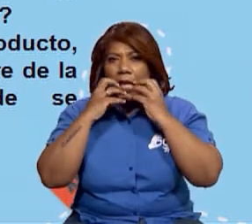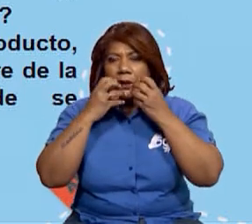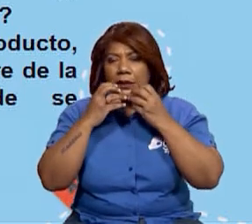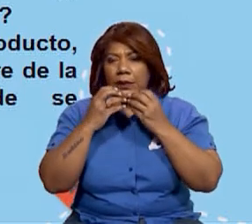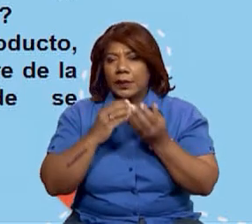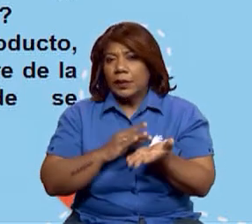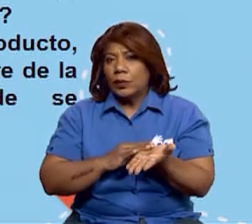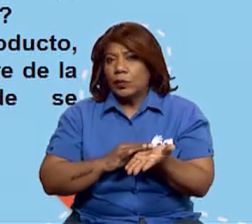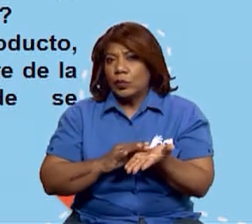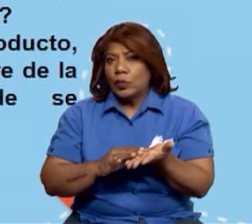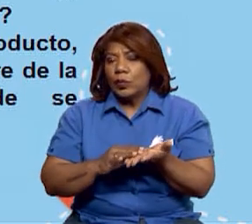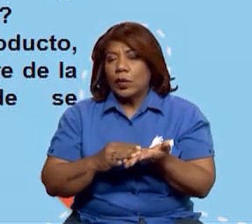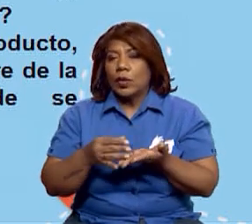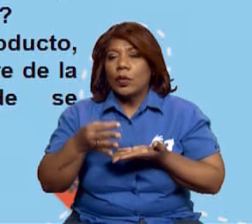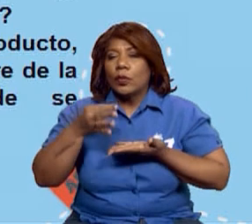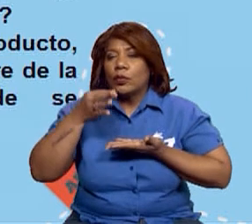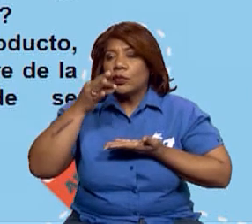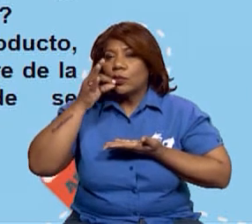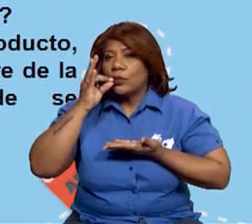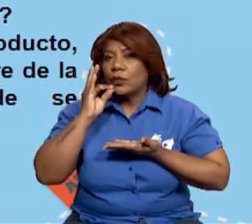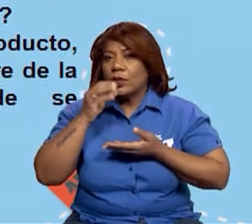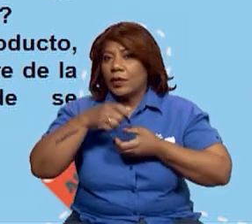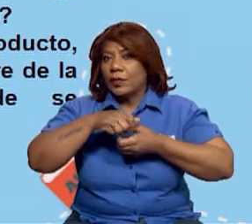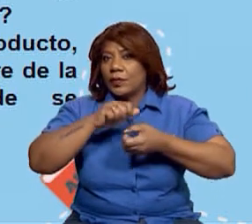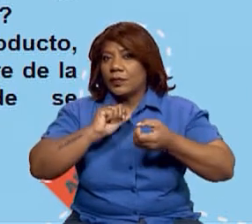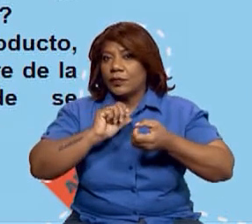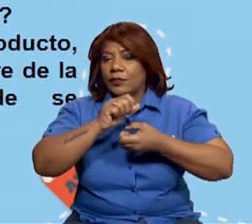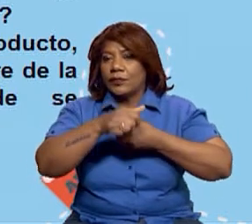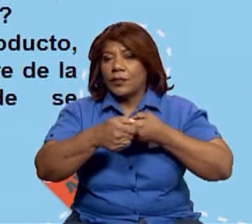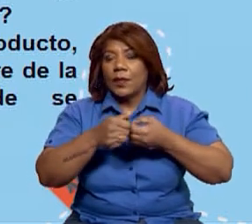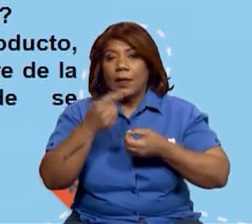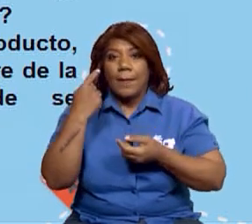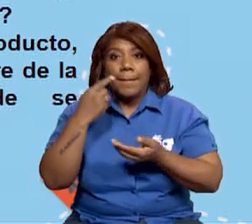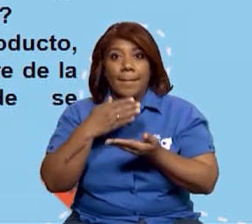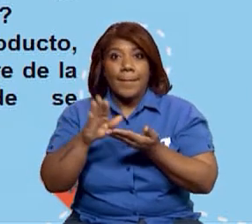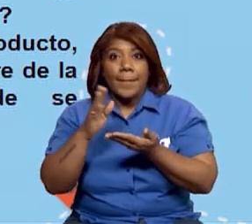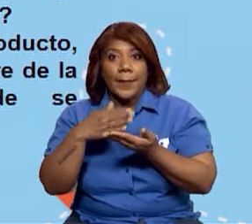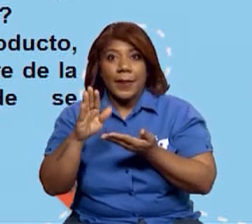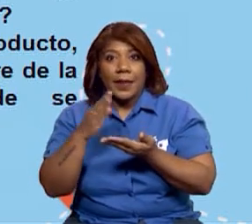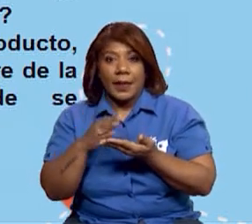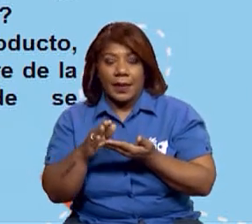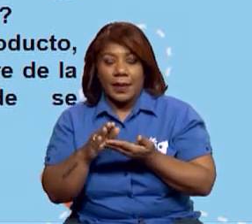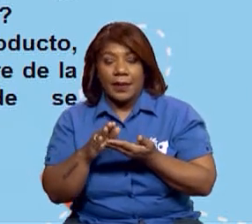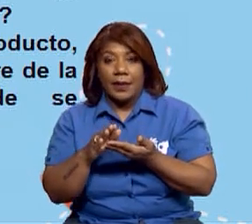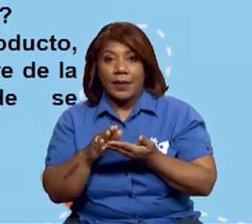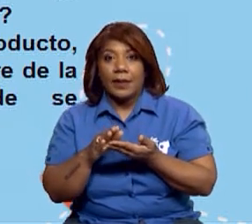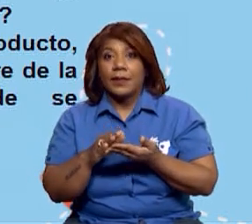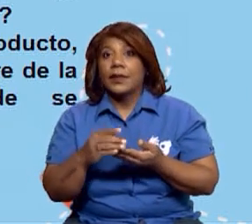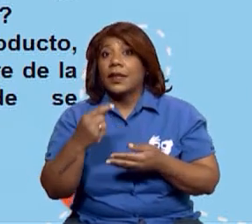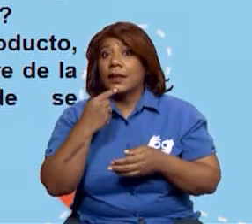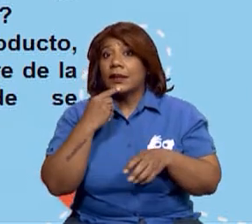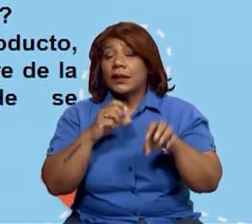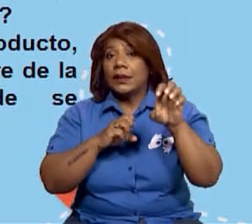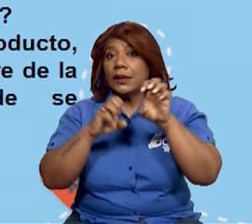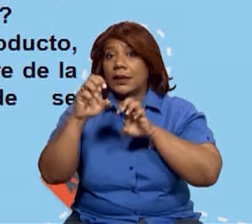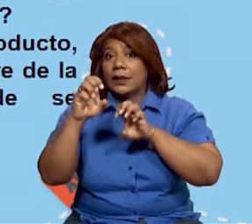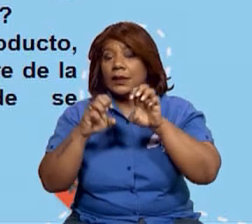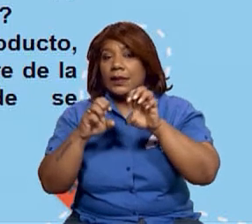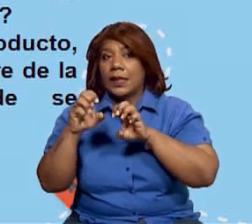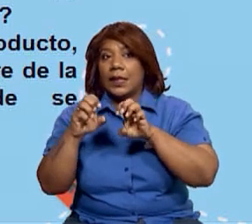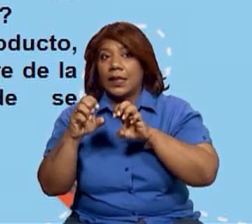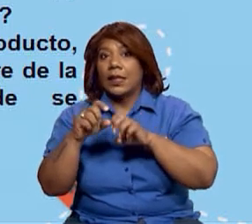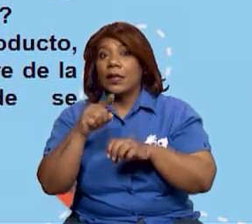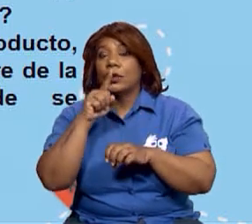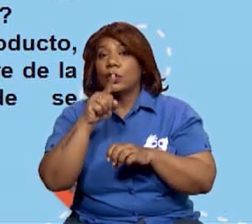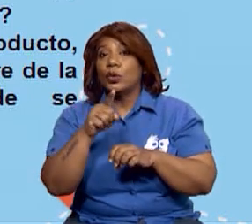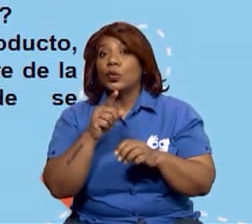el arroz, el café, el banano para su comercialización? Según la producción, escribe el nombre